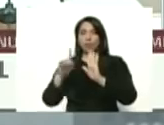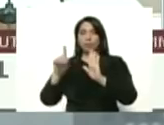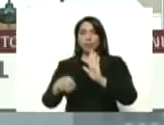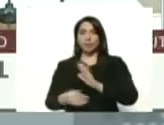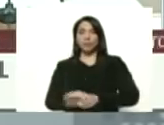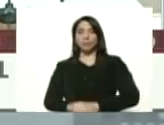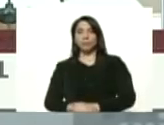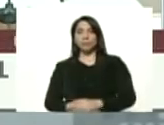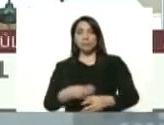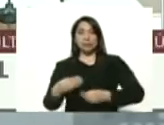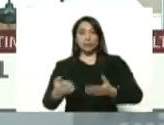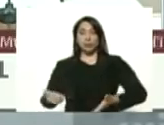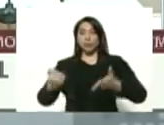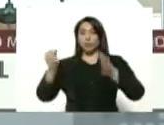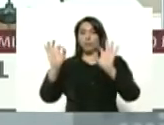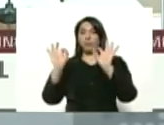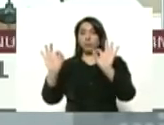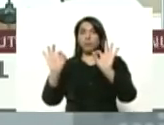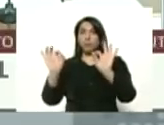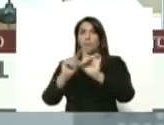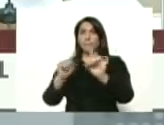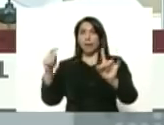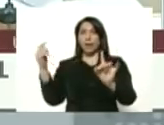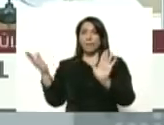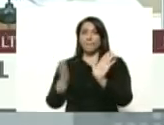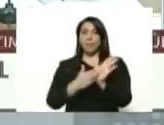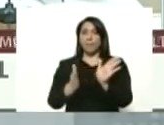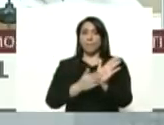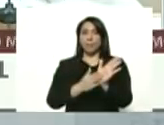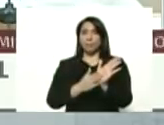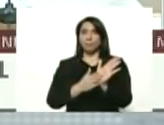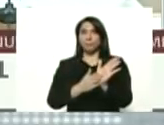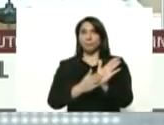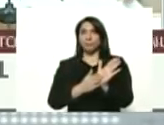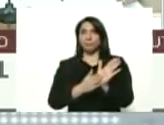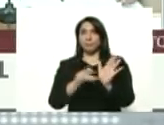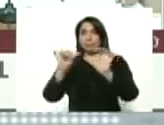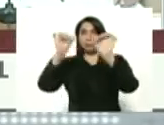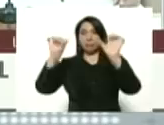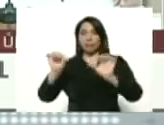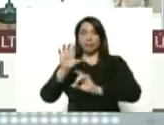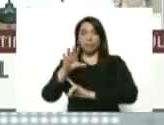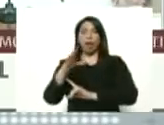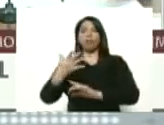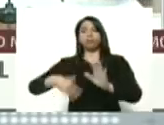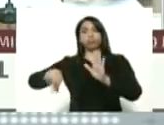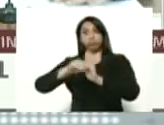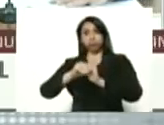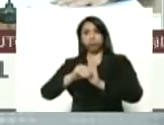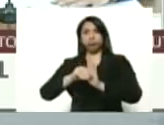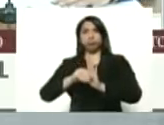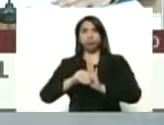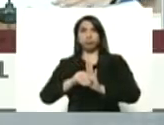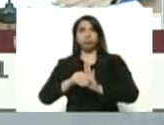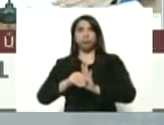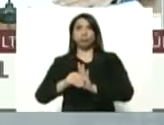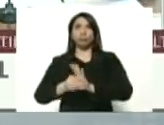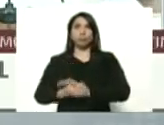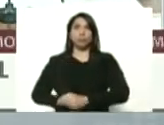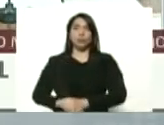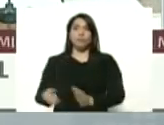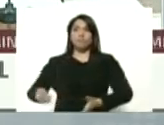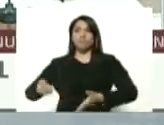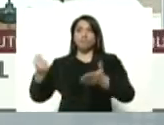estableció una bonificación especial para los pensionados a través del sistema patria se retomó el bono de guerra